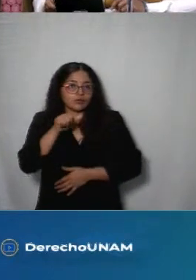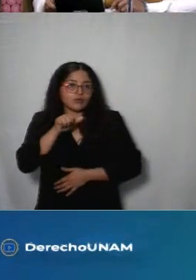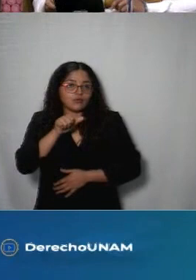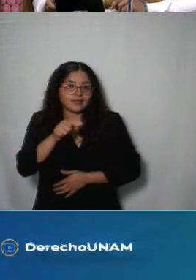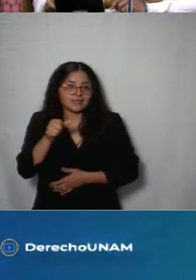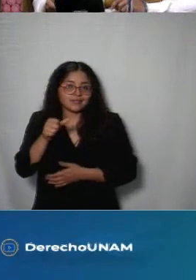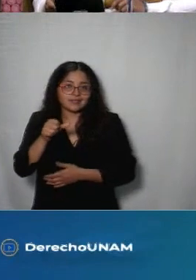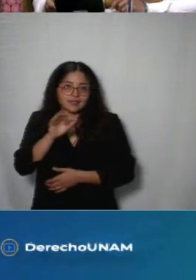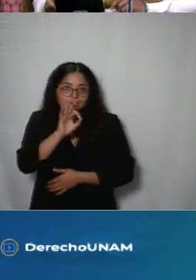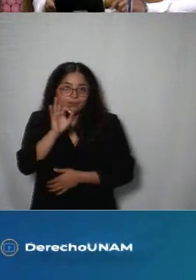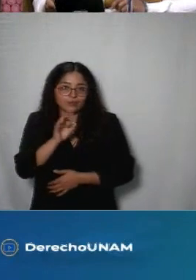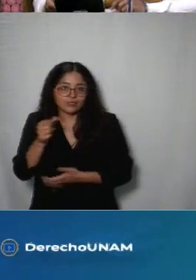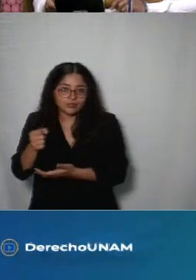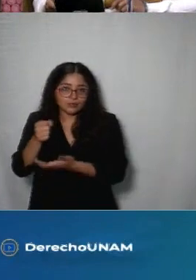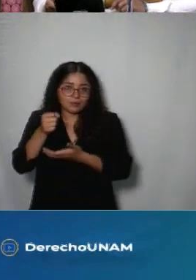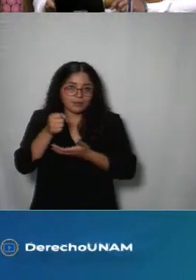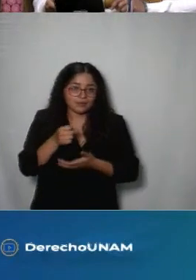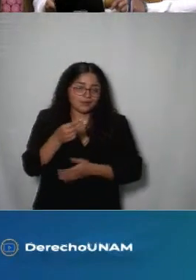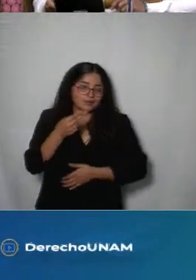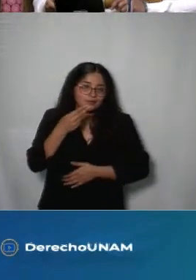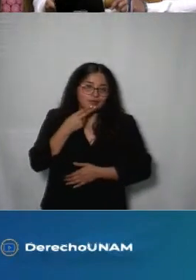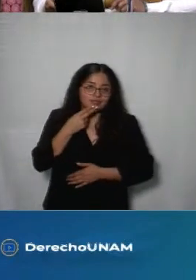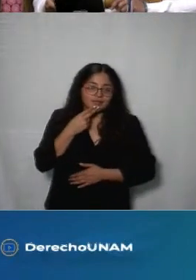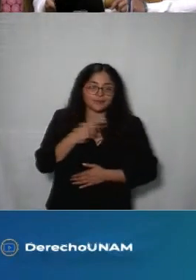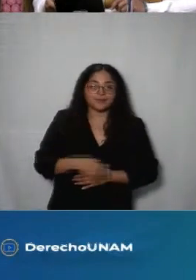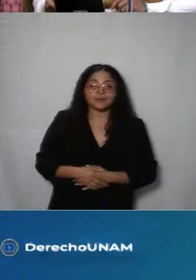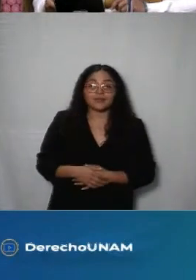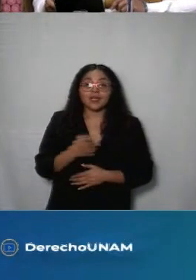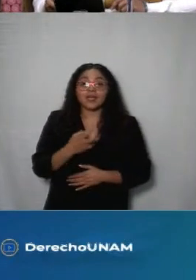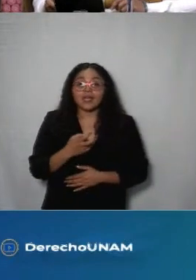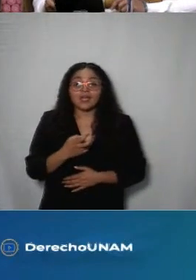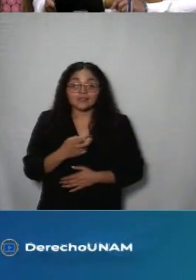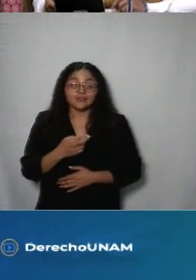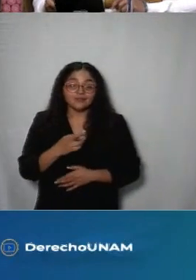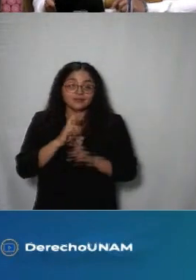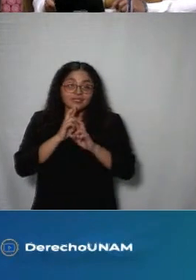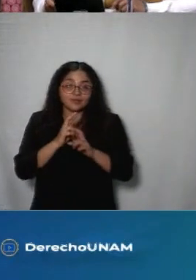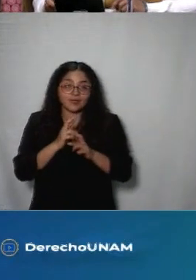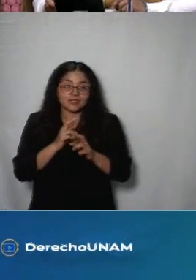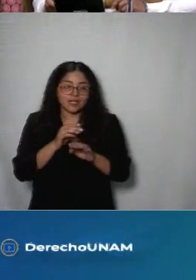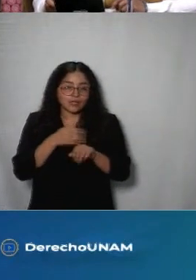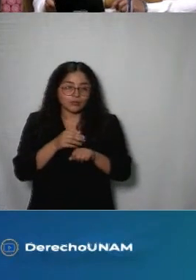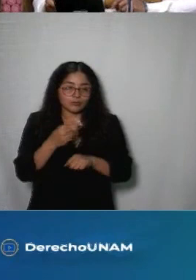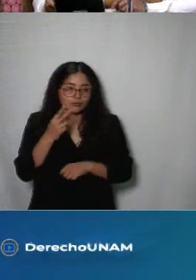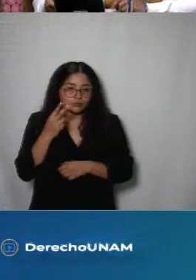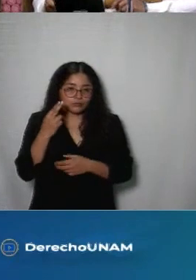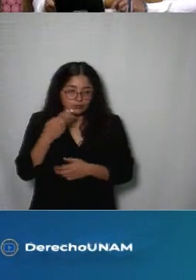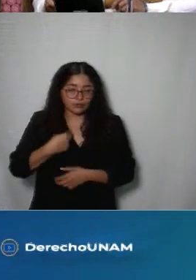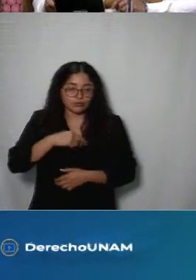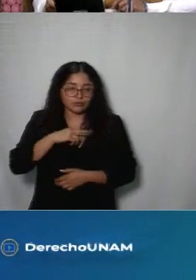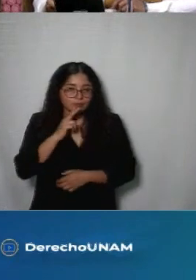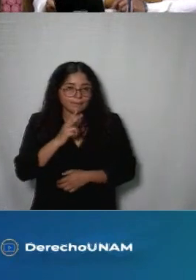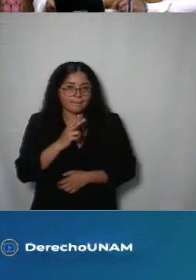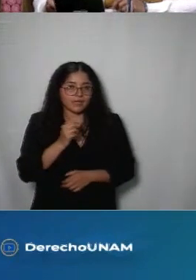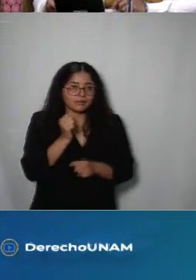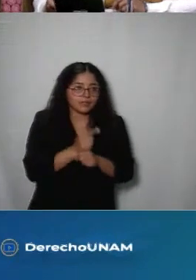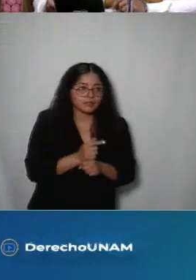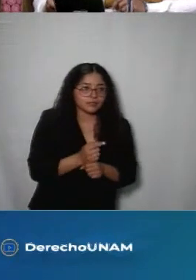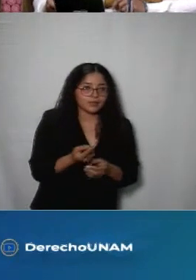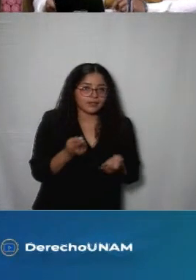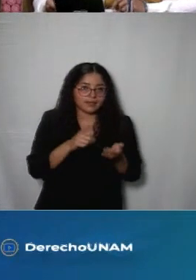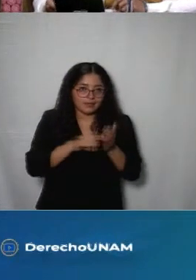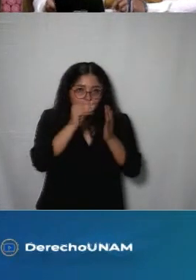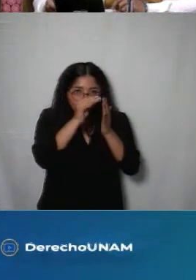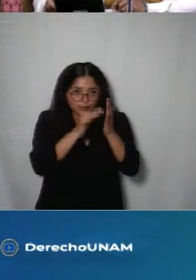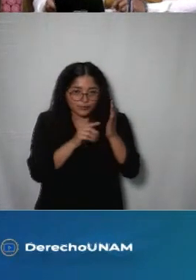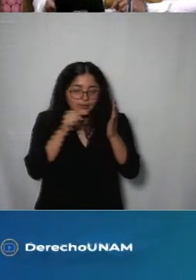del presupuesto total estos son algunos de los resultados y por supuesto invitarles a consultar este tipo